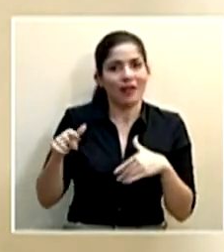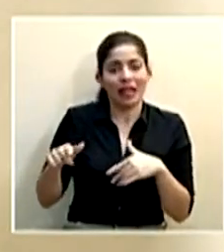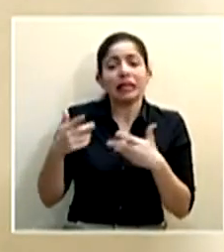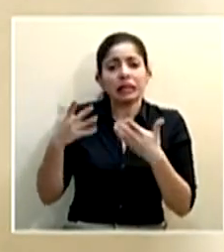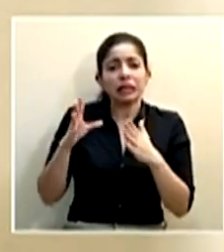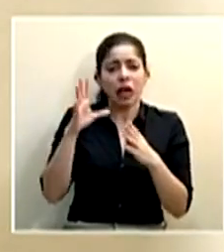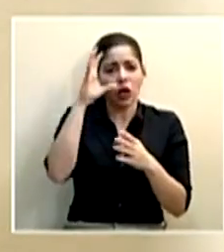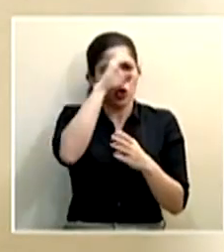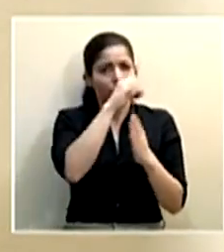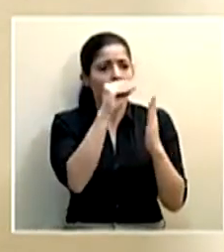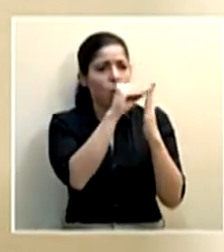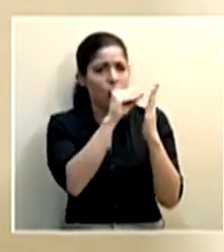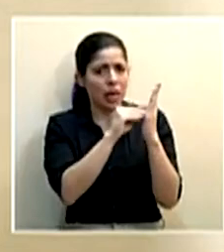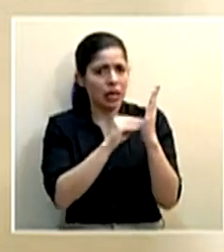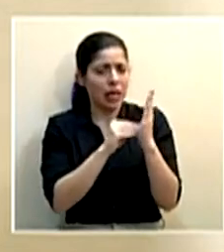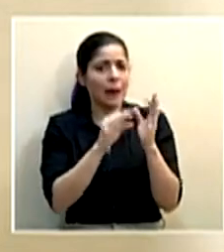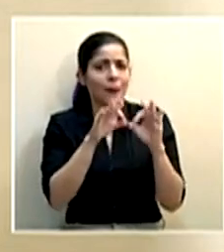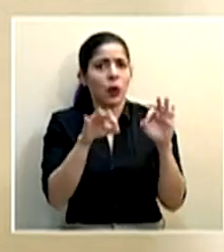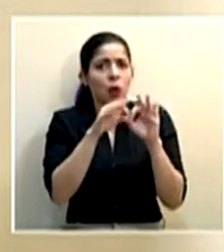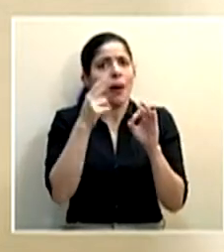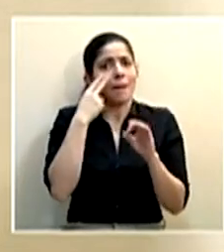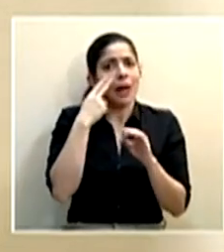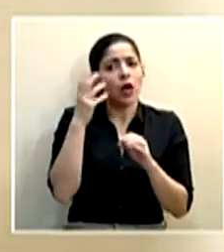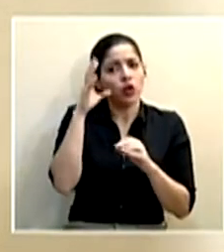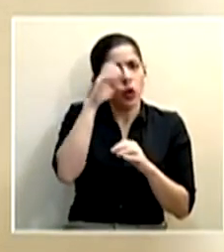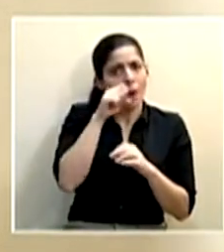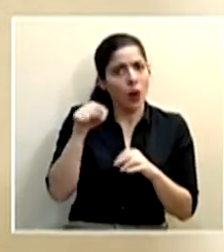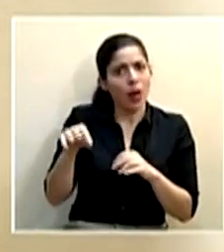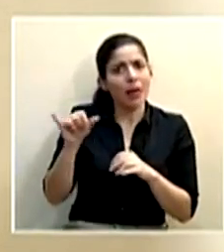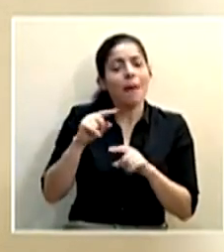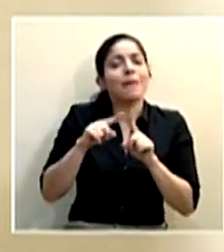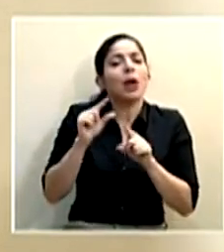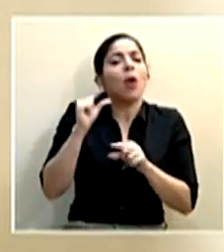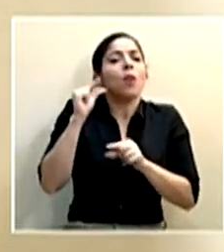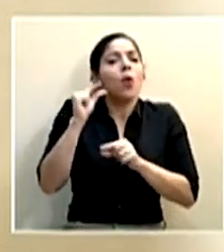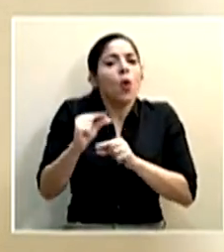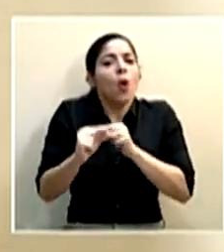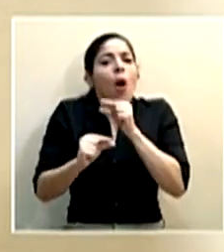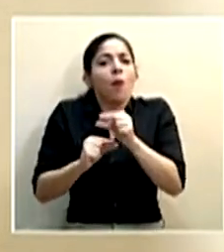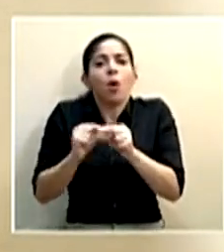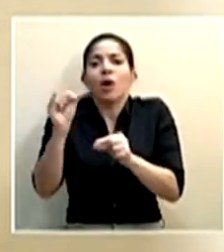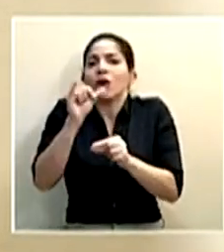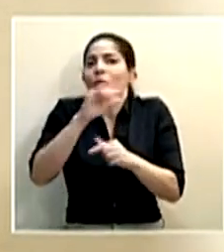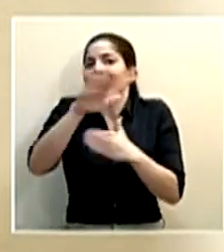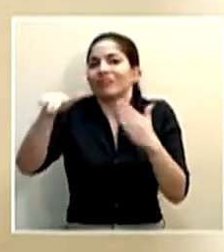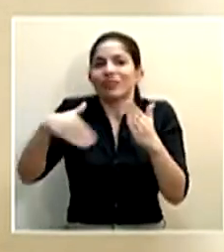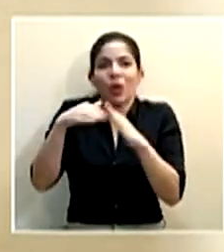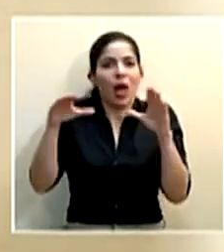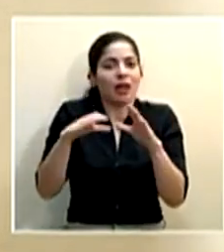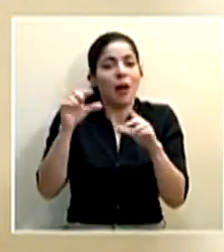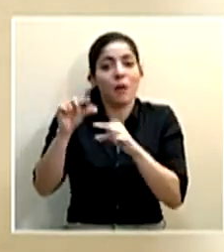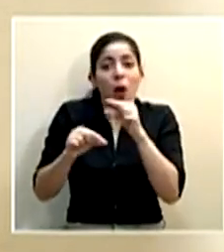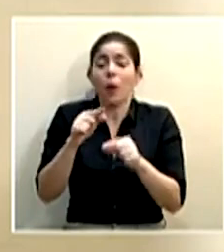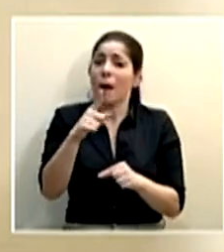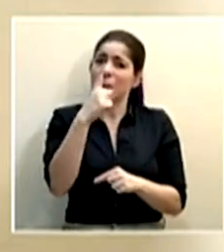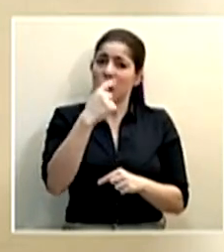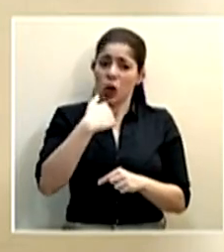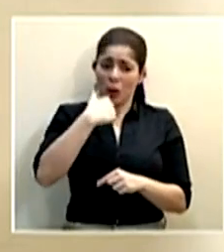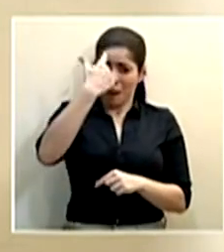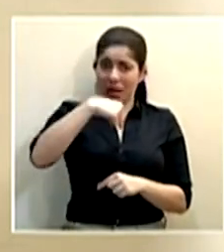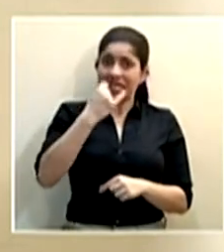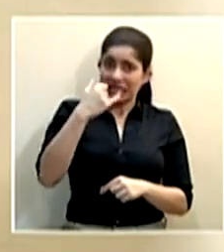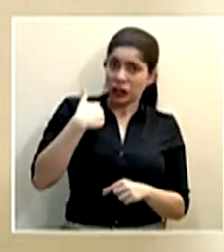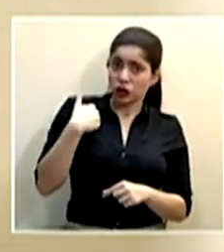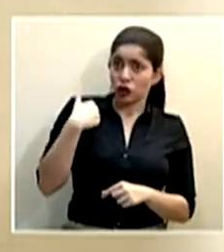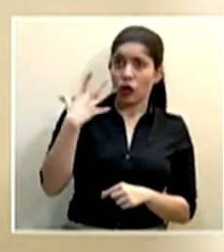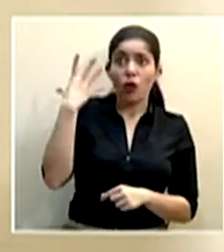ya visualizadas, es importante que se vea que ya estamos considerándolas y que vamos a ir poco a poco como en todas las demás actividades. Y si usted me preguntaba que como ciudadano, que si